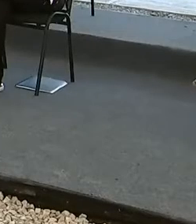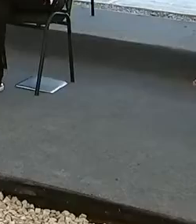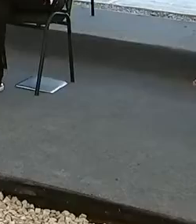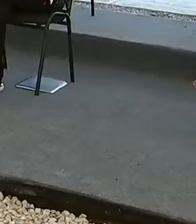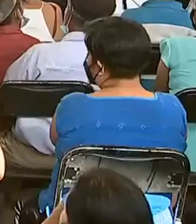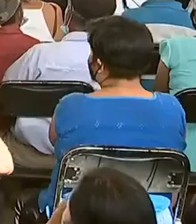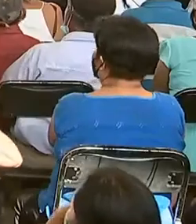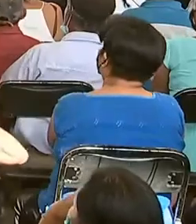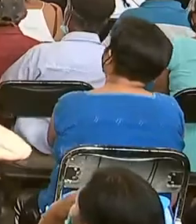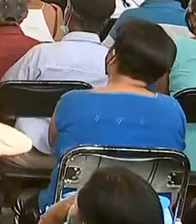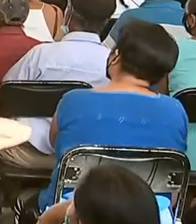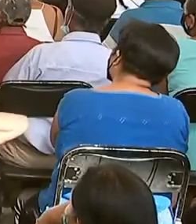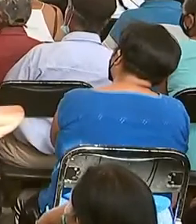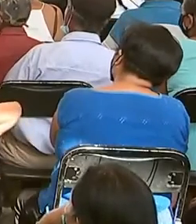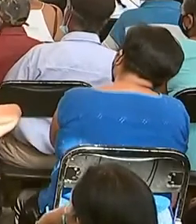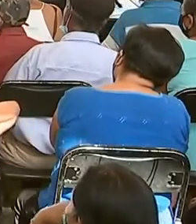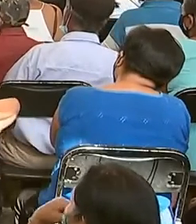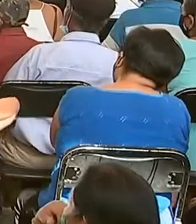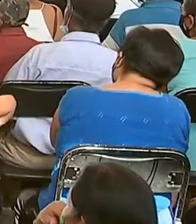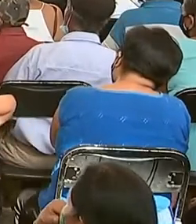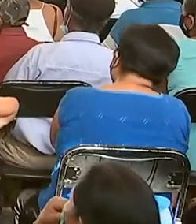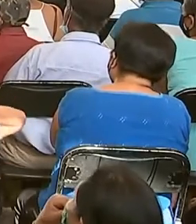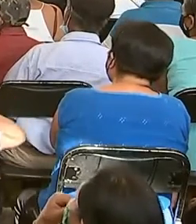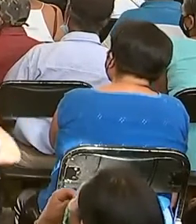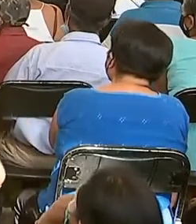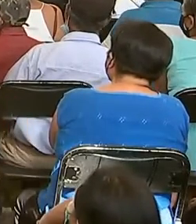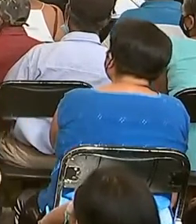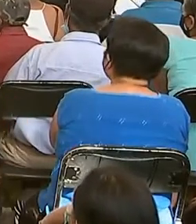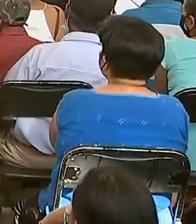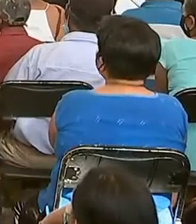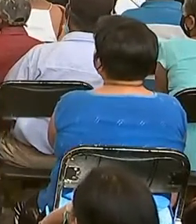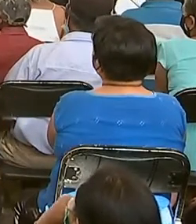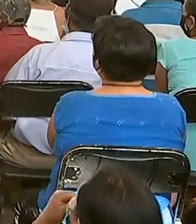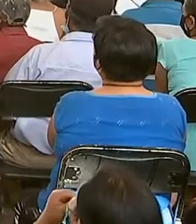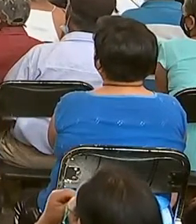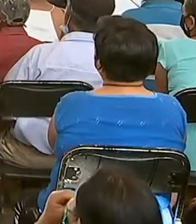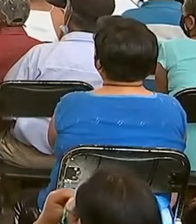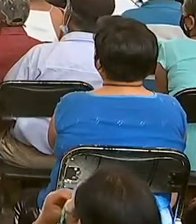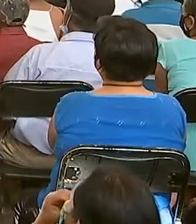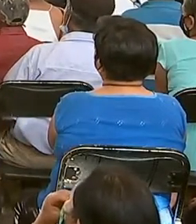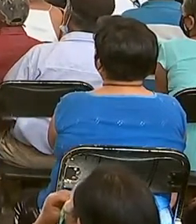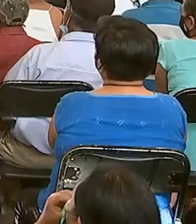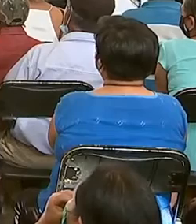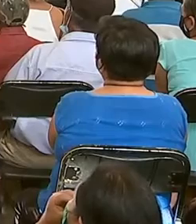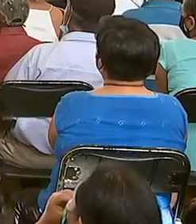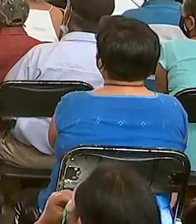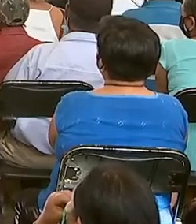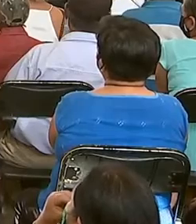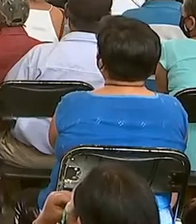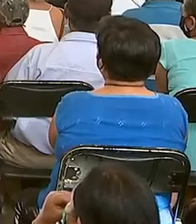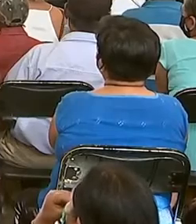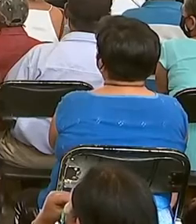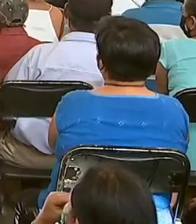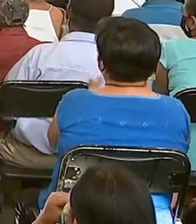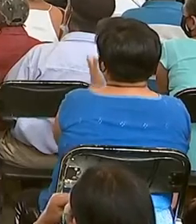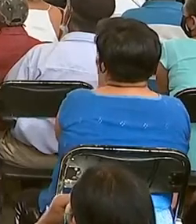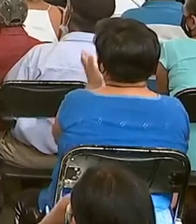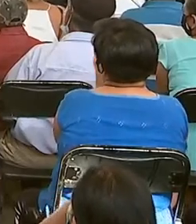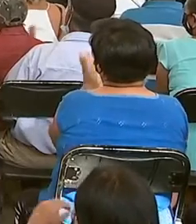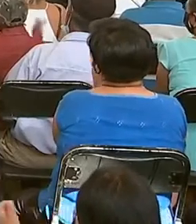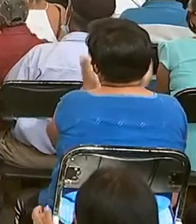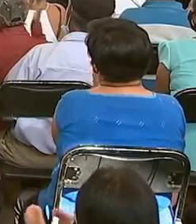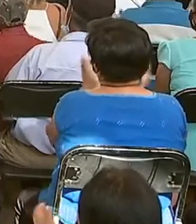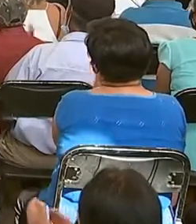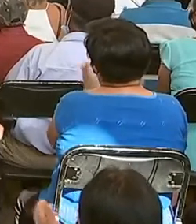También agradecemos la presencia del general Luis Cresencio Sandoval González, secretario de la Defensa Nacional.